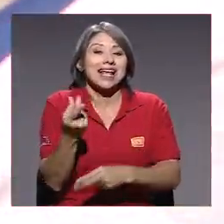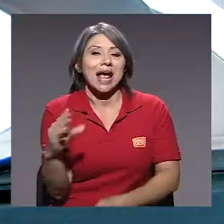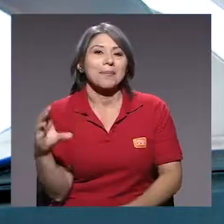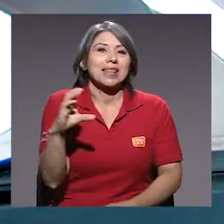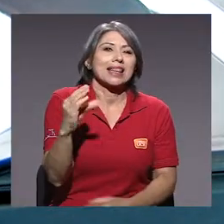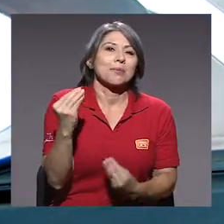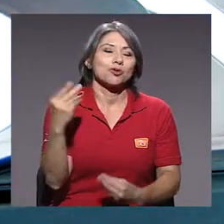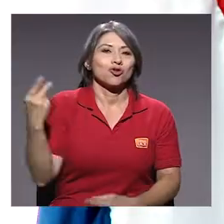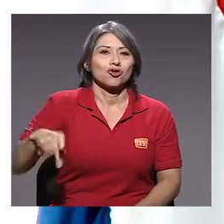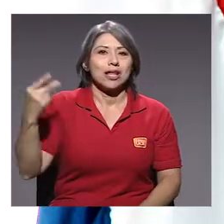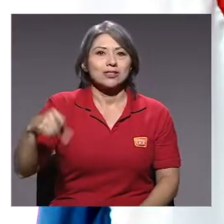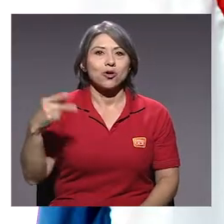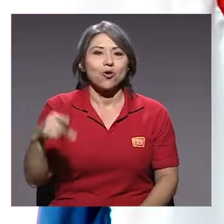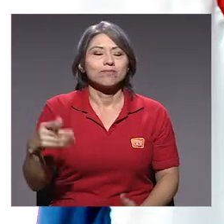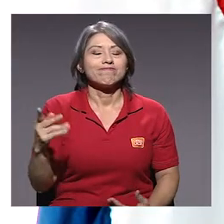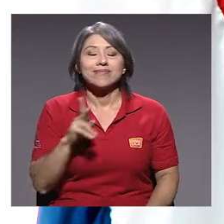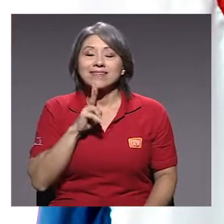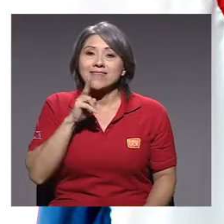capital de mucho riesgo.